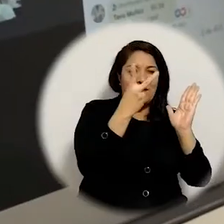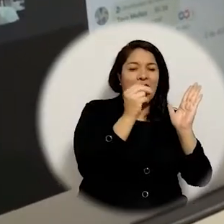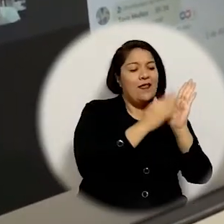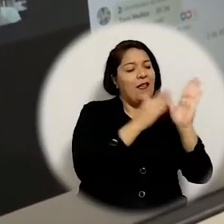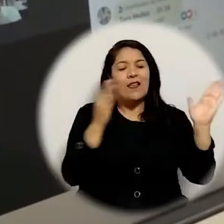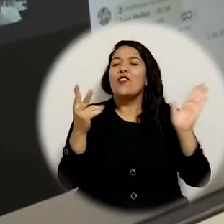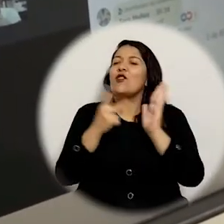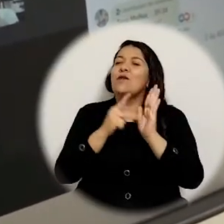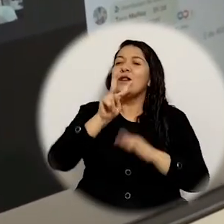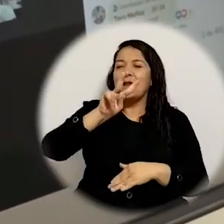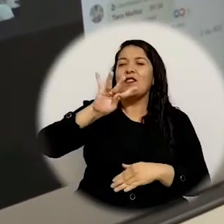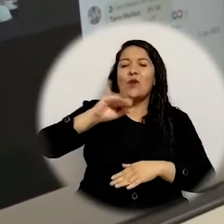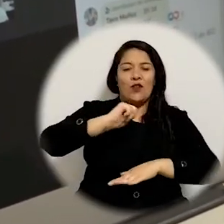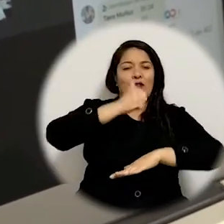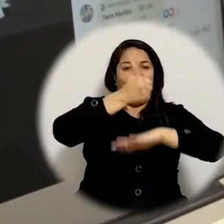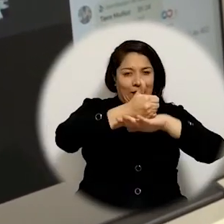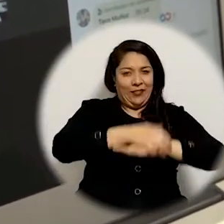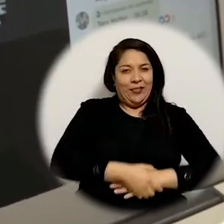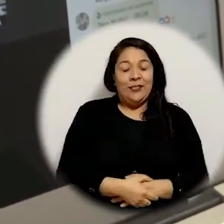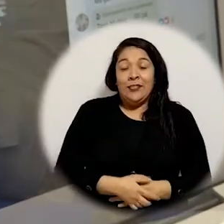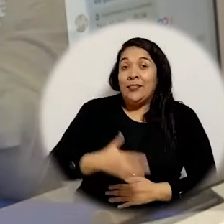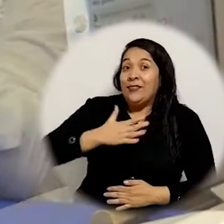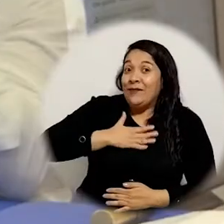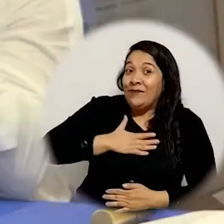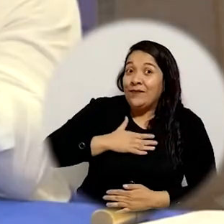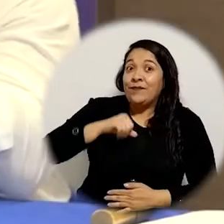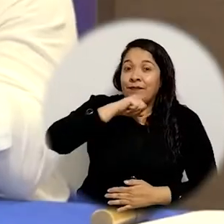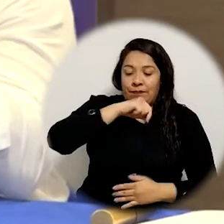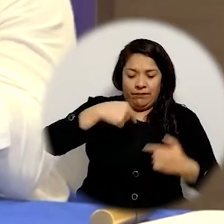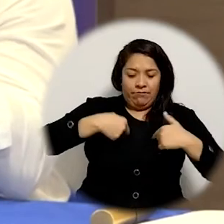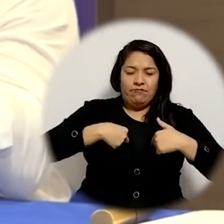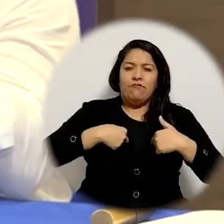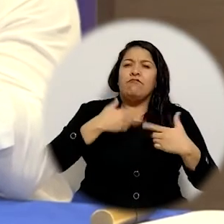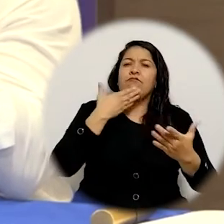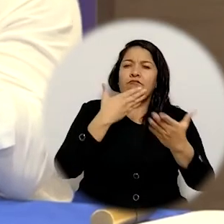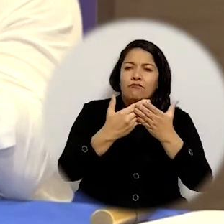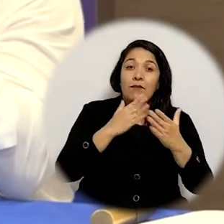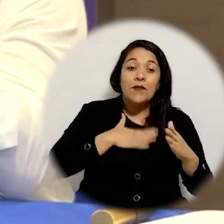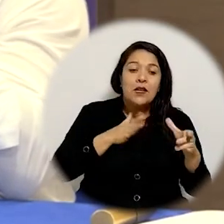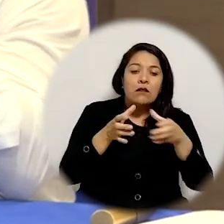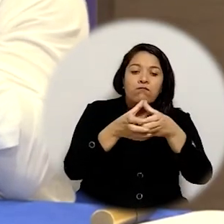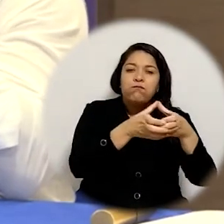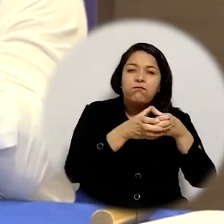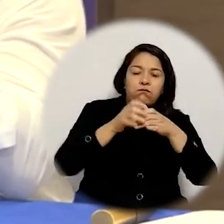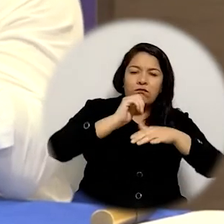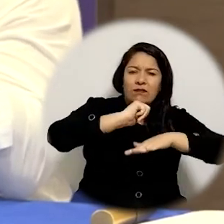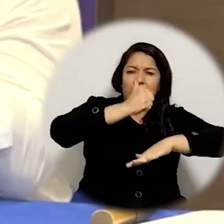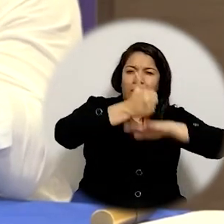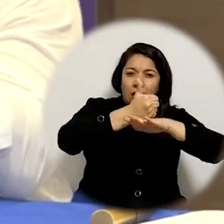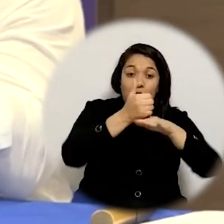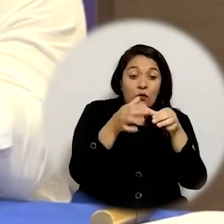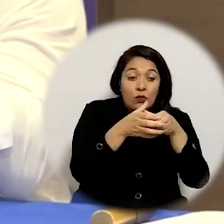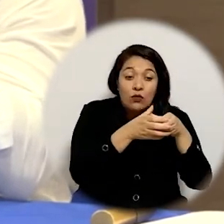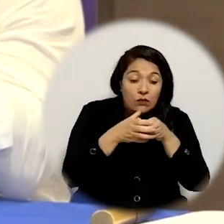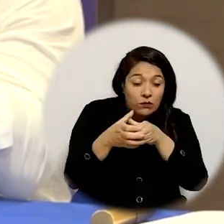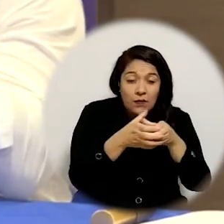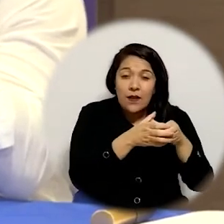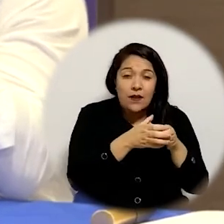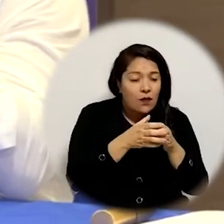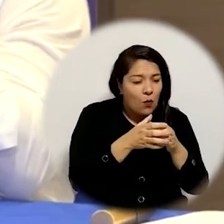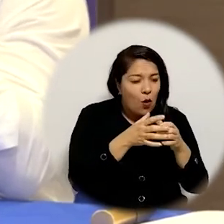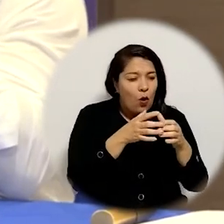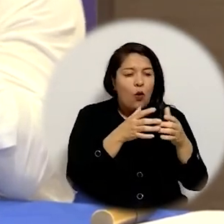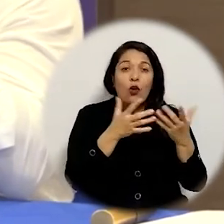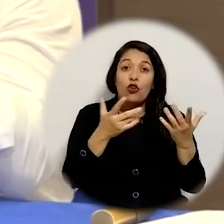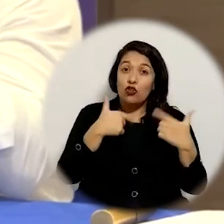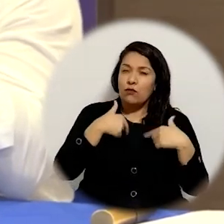2020-2024 Y tengo ante todo que agradecer a mi equipo directivo porque los logros que